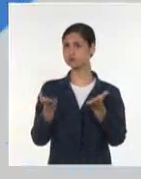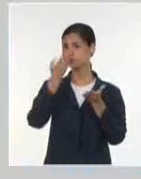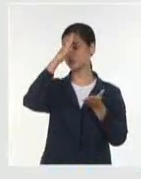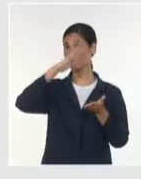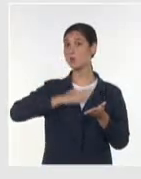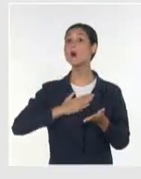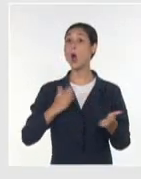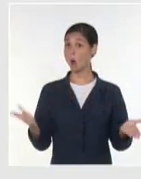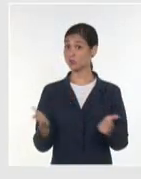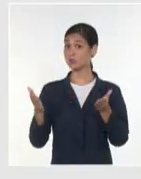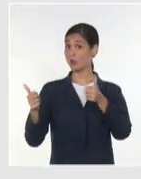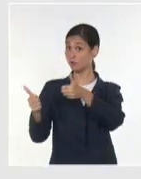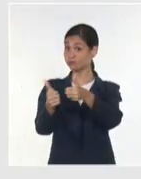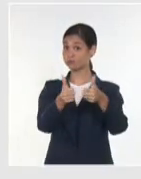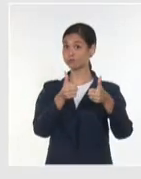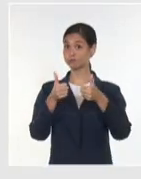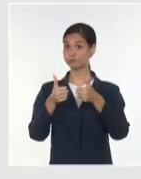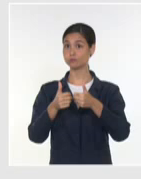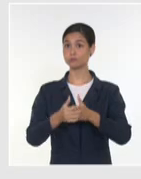sostenible.